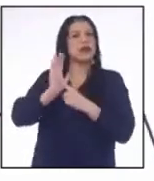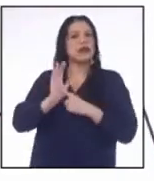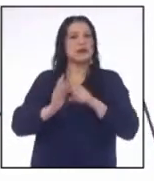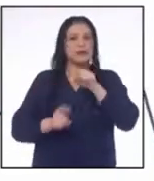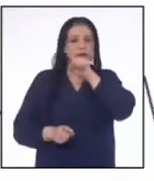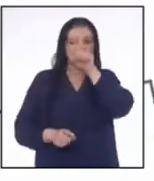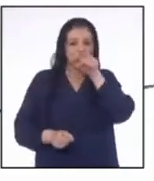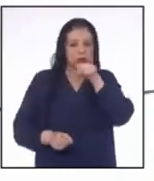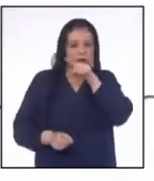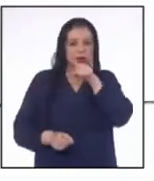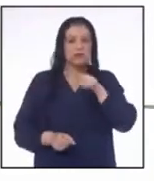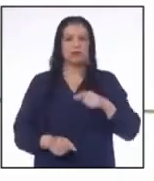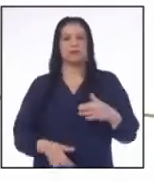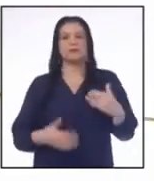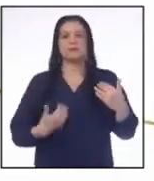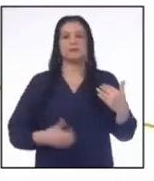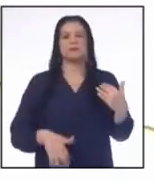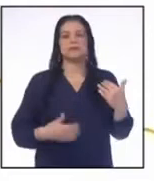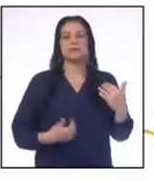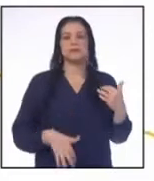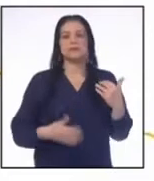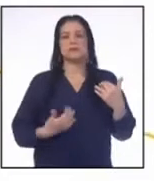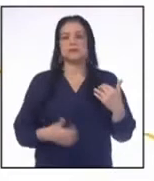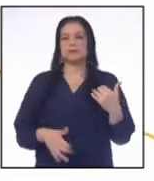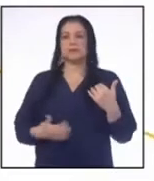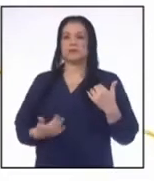un círculo